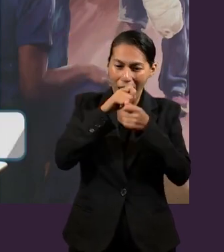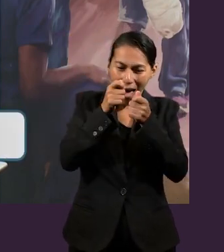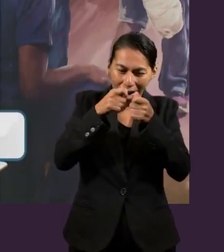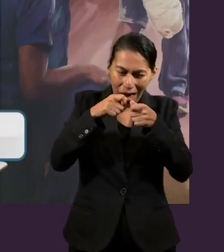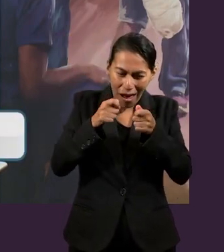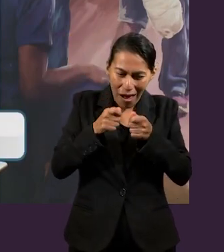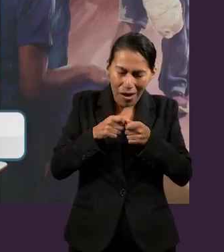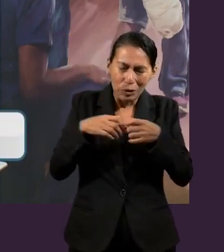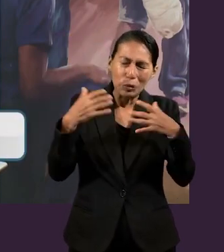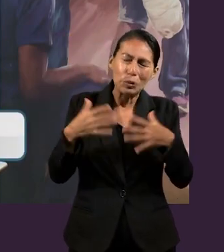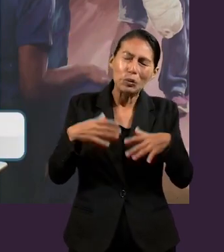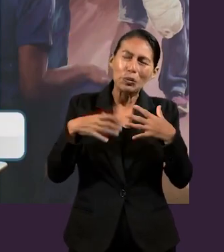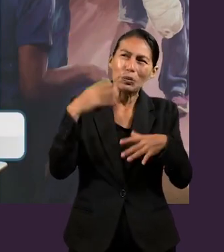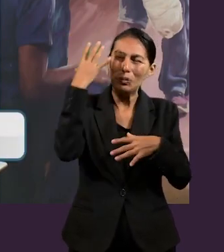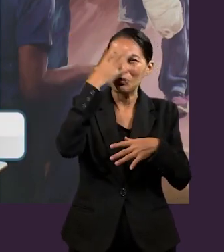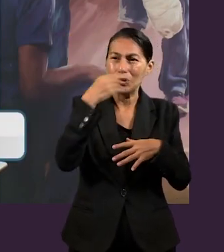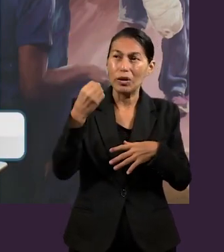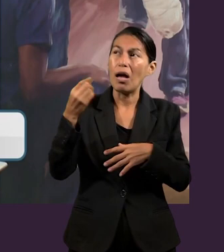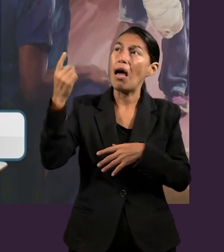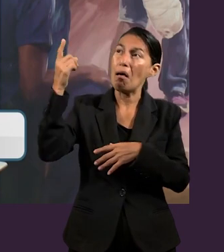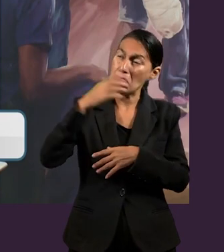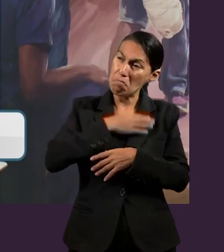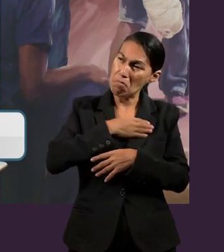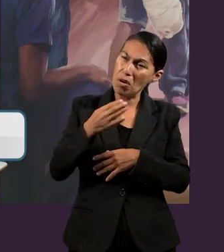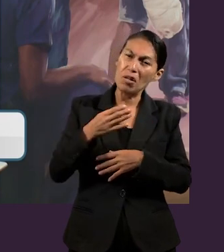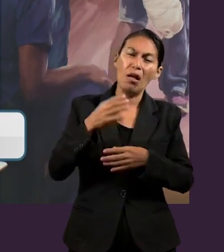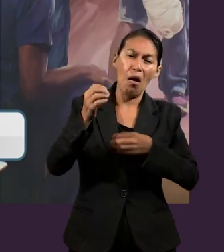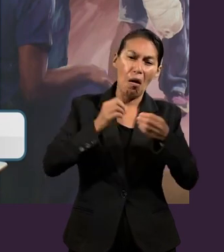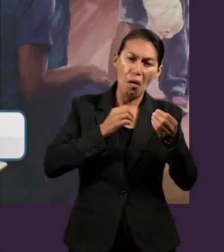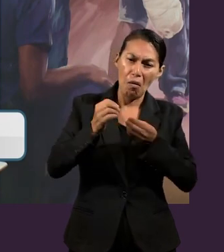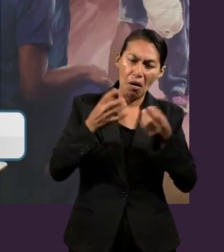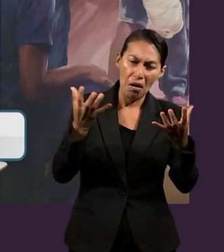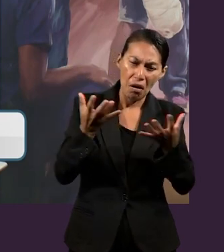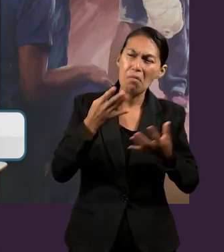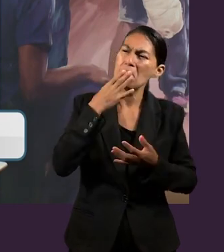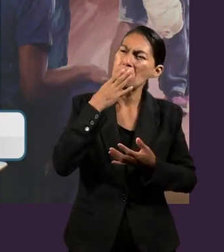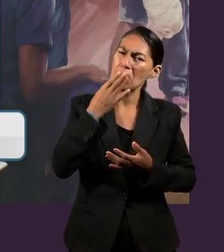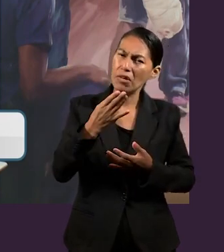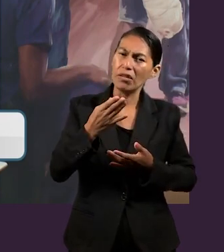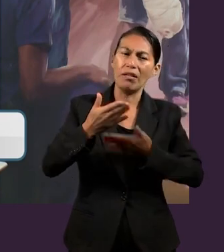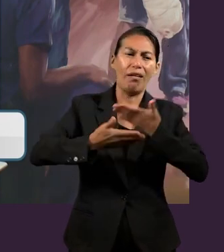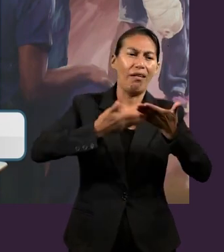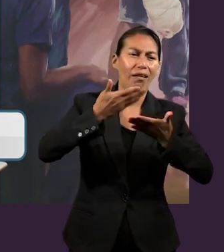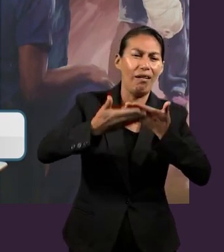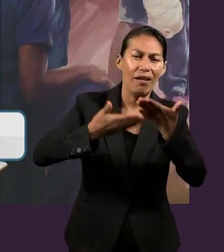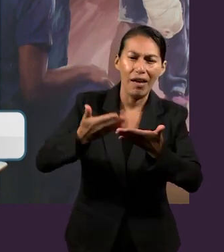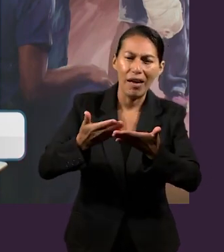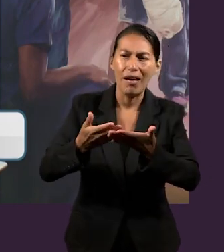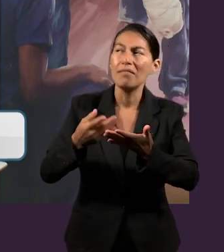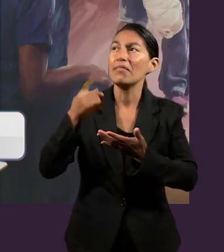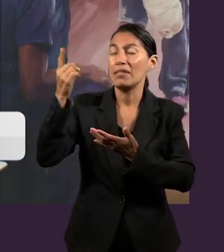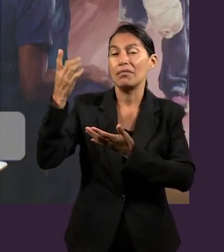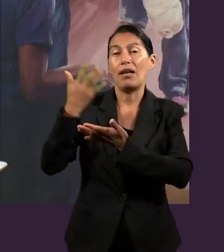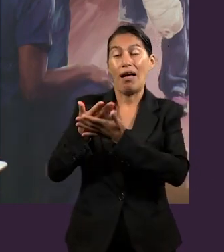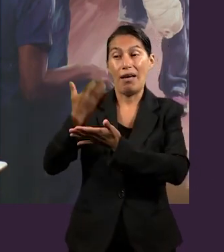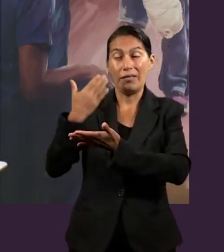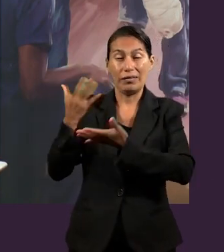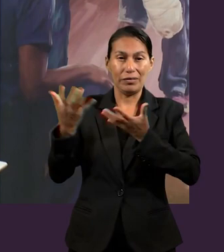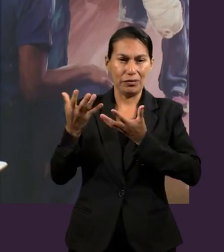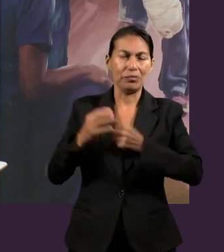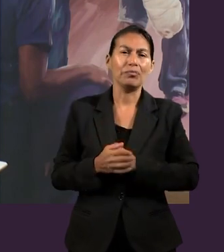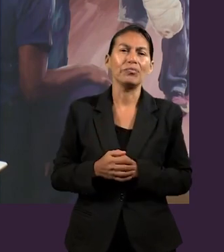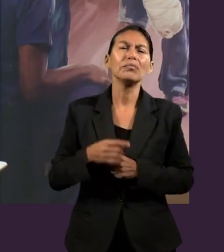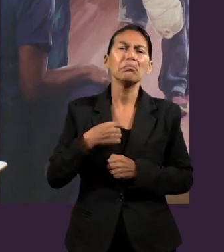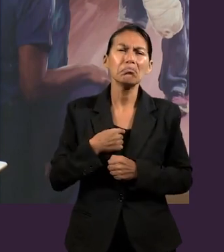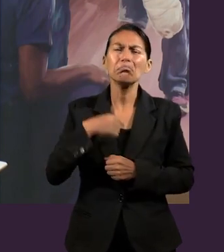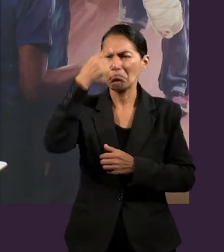suya, hemos sido creados en Cristo Jesús para realizar buenas obras, las cuales Dios preparó de antemano para que vivamos de acuerdo con ellas.